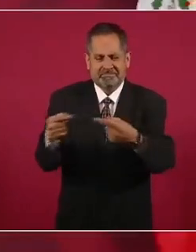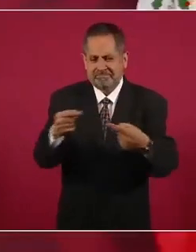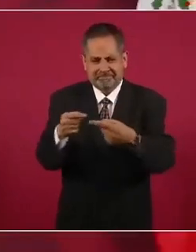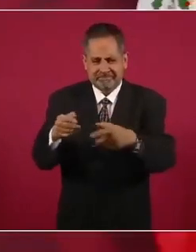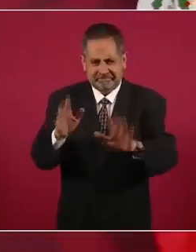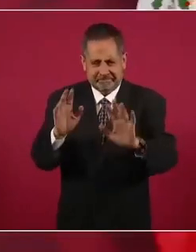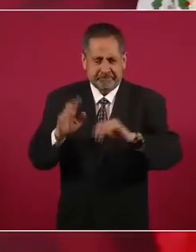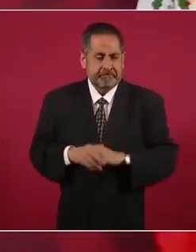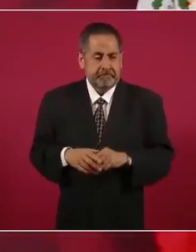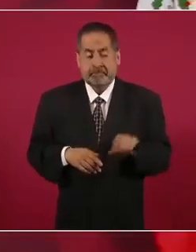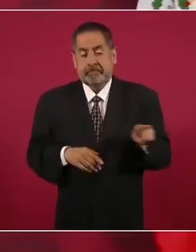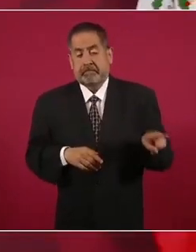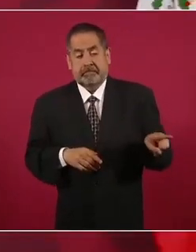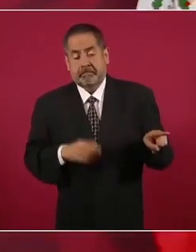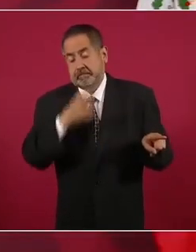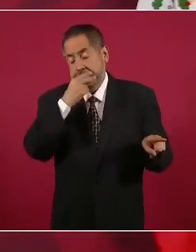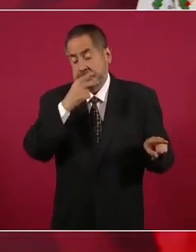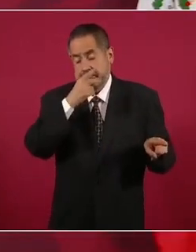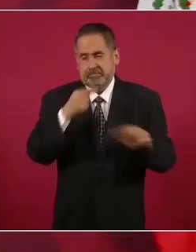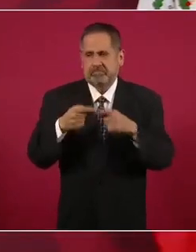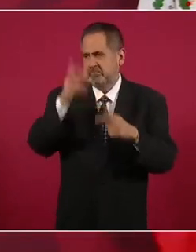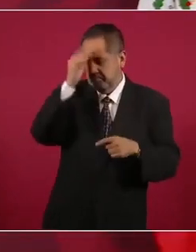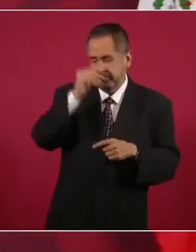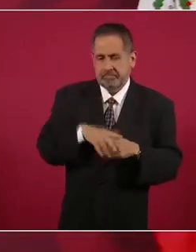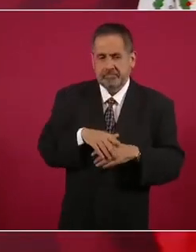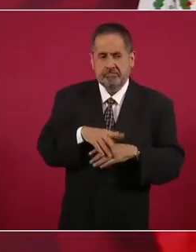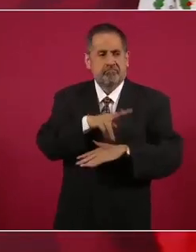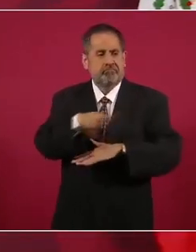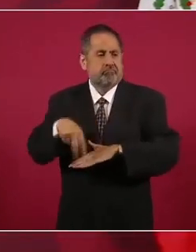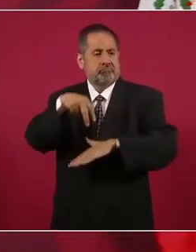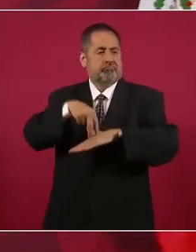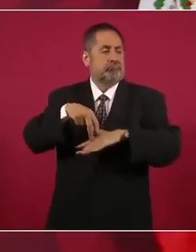pregunta en la tribuna,